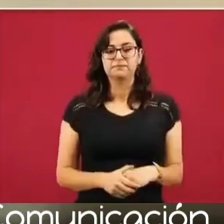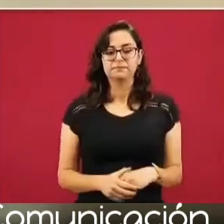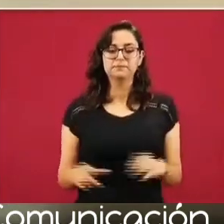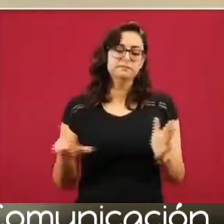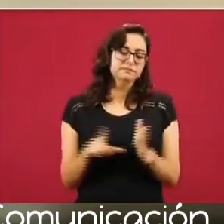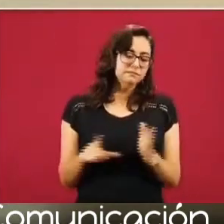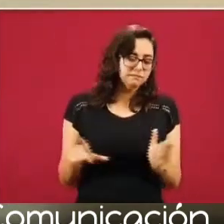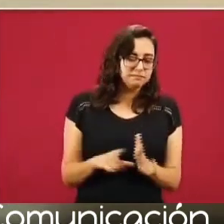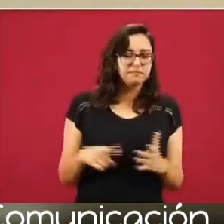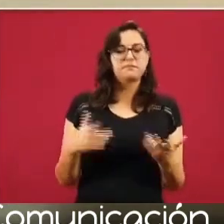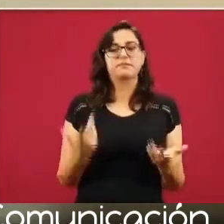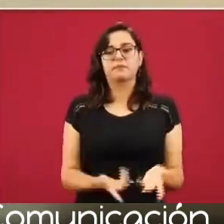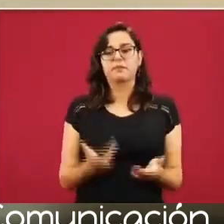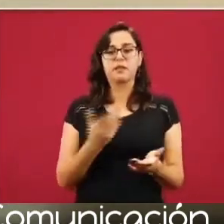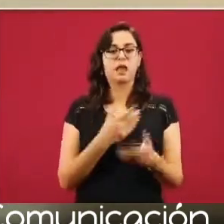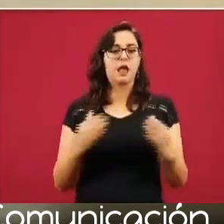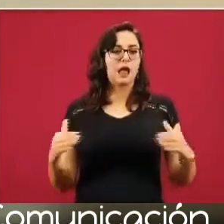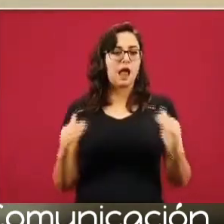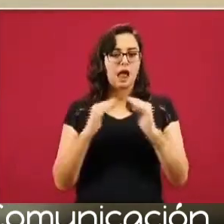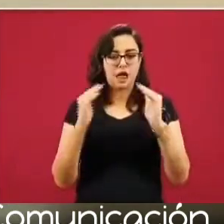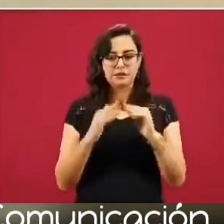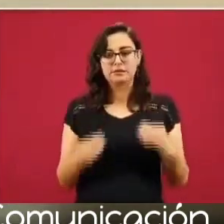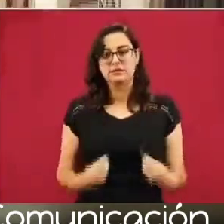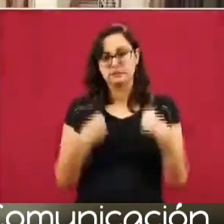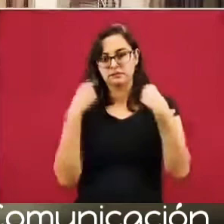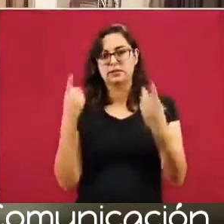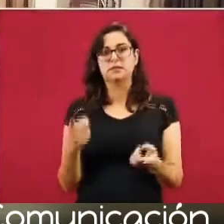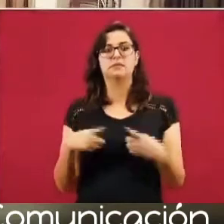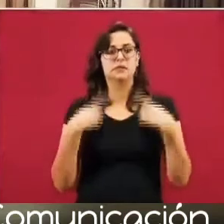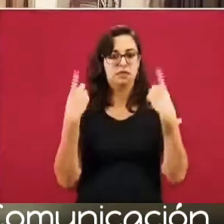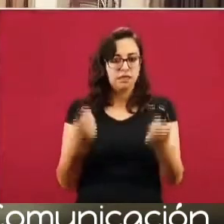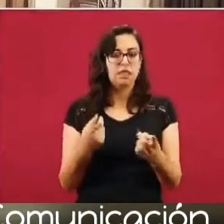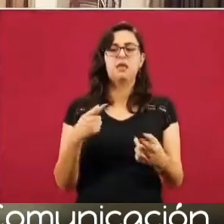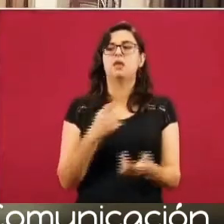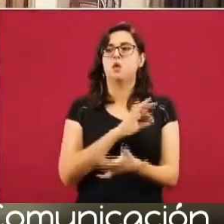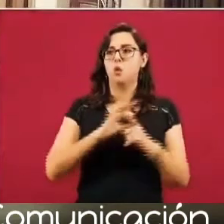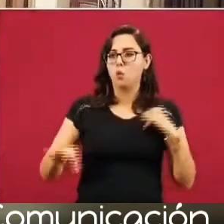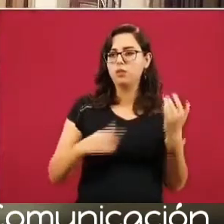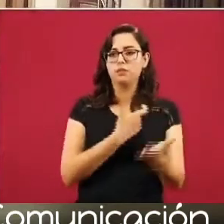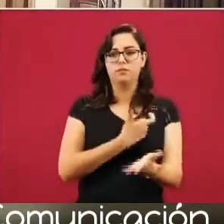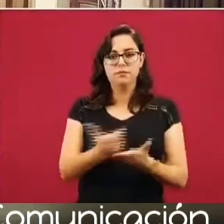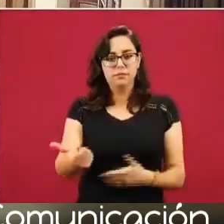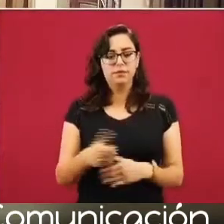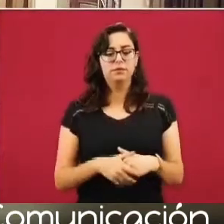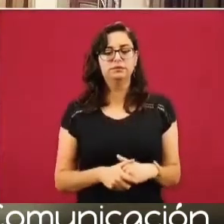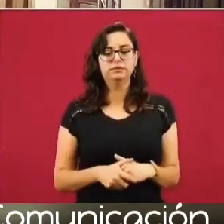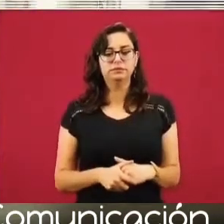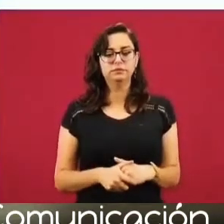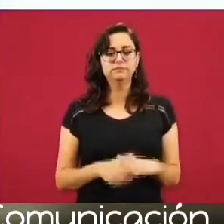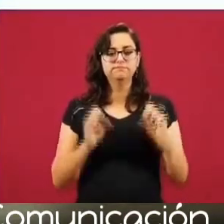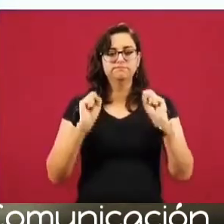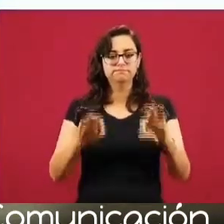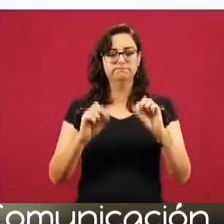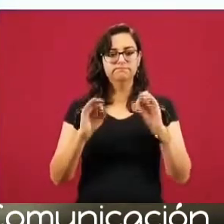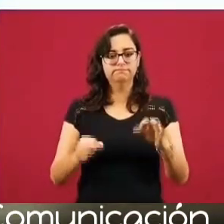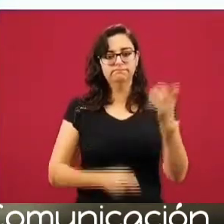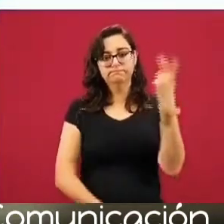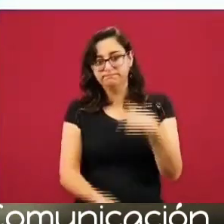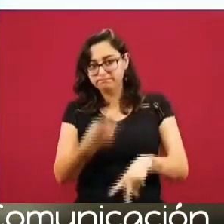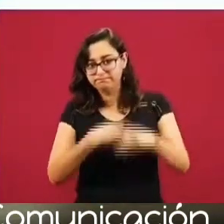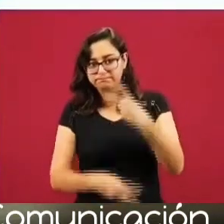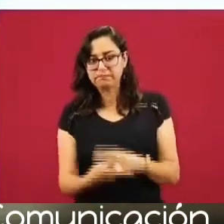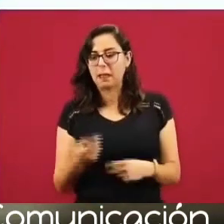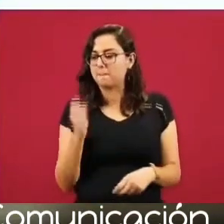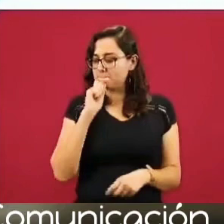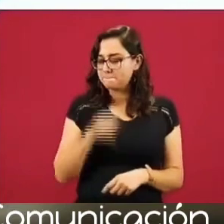identificación oficial, este comprobante de domicilio, su último recibo de pago. Se acercan a nuestra oficina y en ese